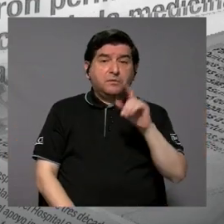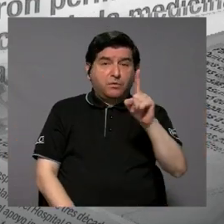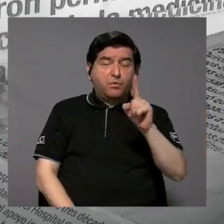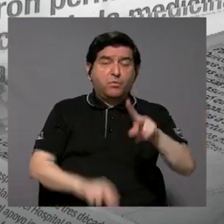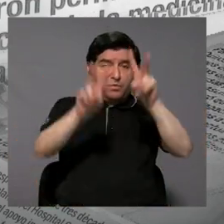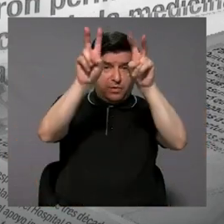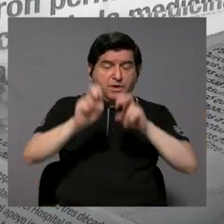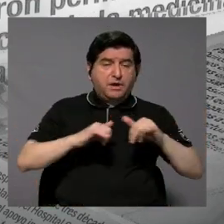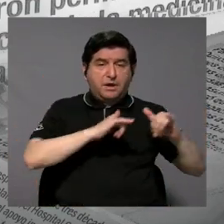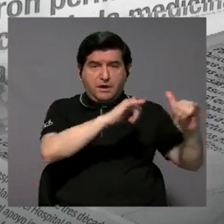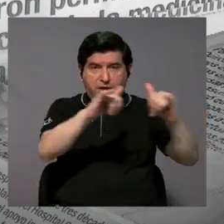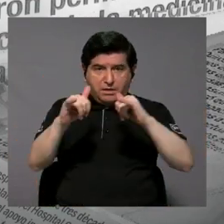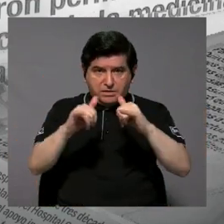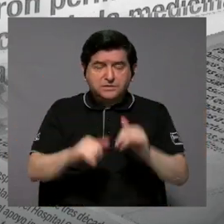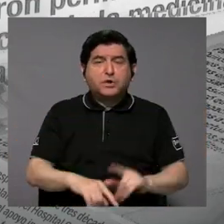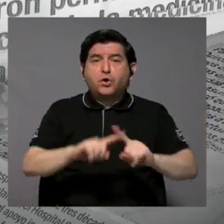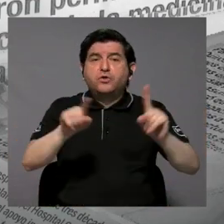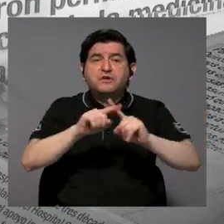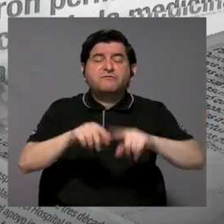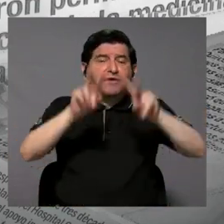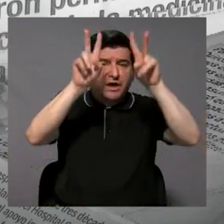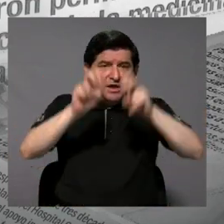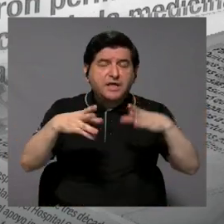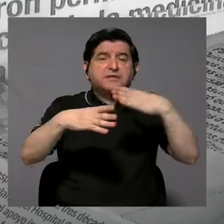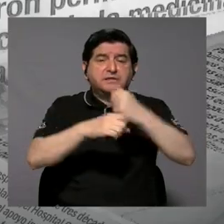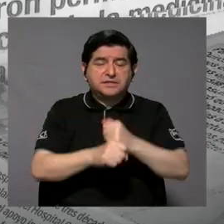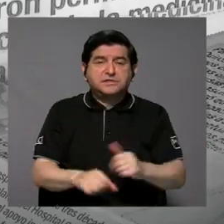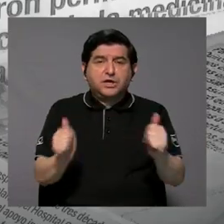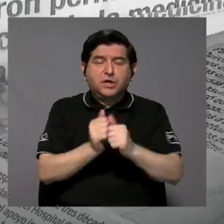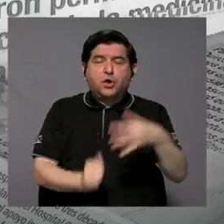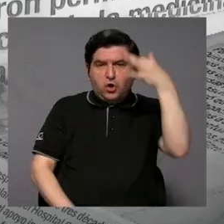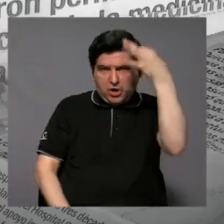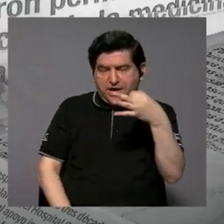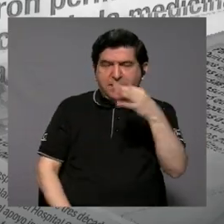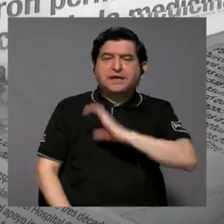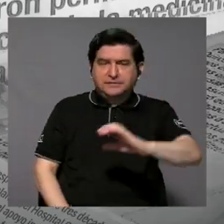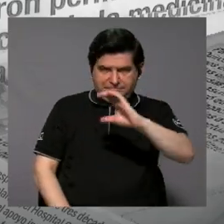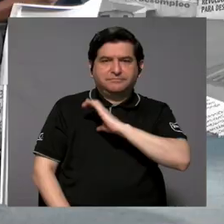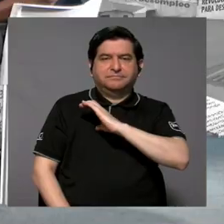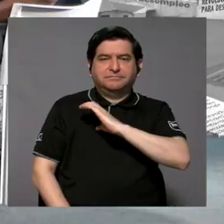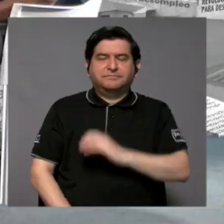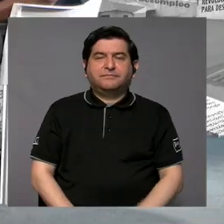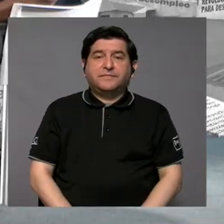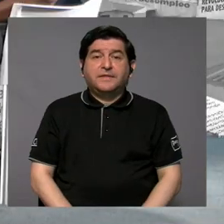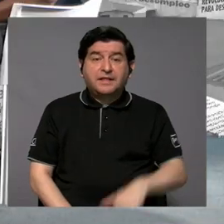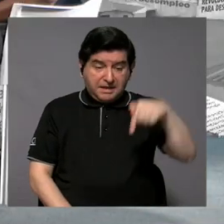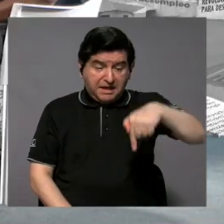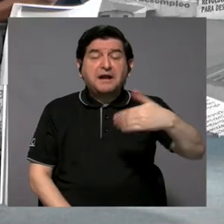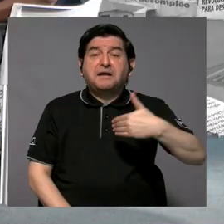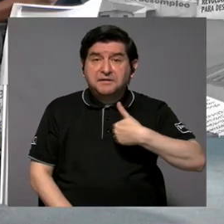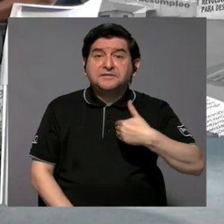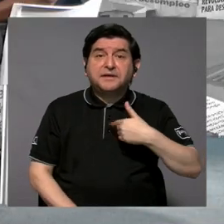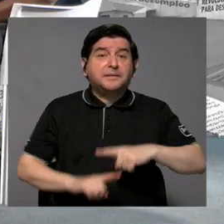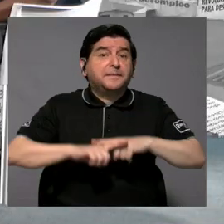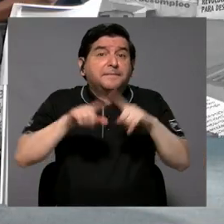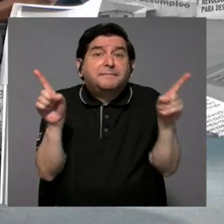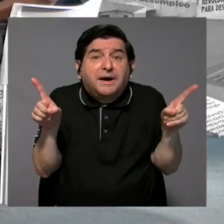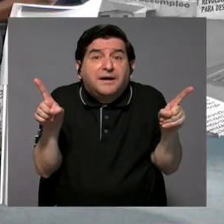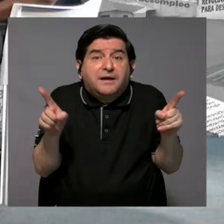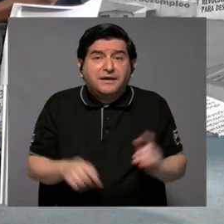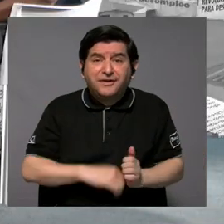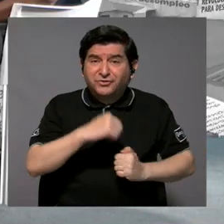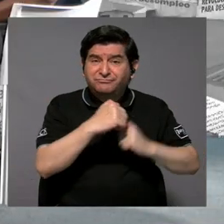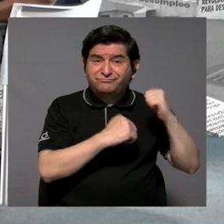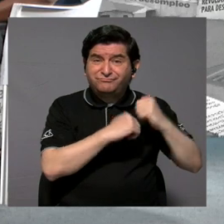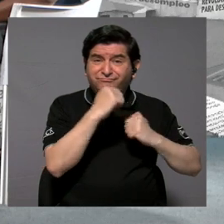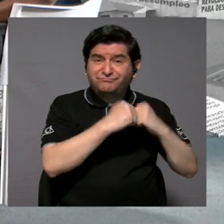una prueba estandarizada, un conjunto de pruebas estandarizadas con los necesarios criterios de calidad. Las tenemos actualmente y sin embargo,